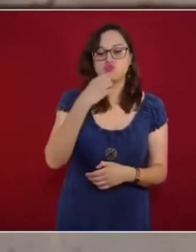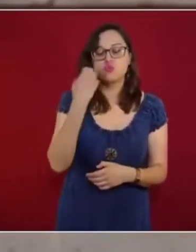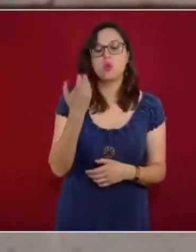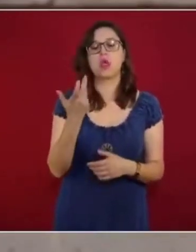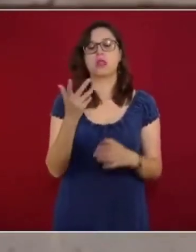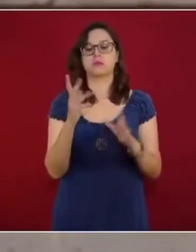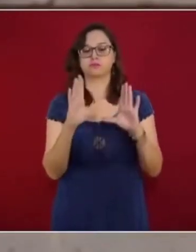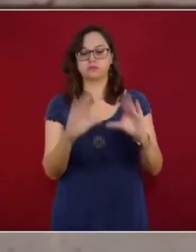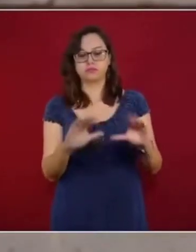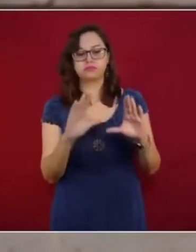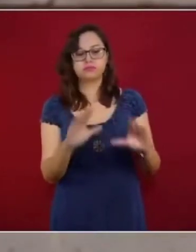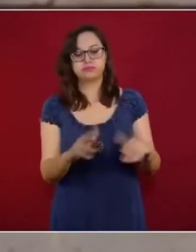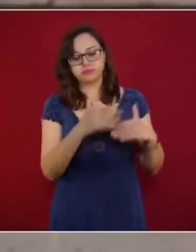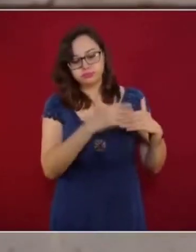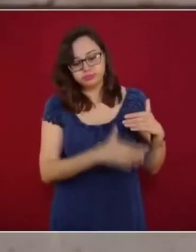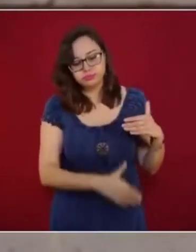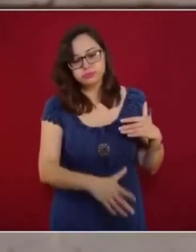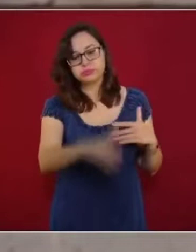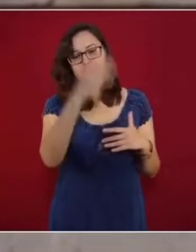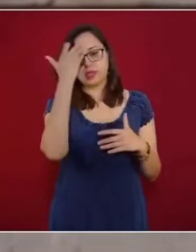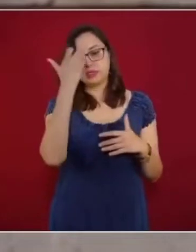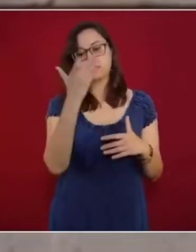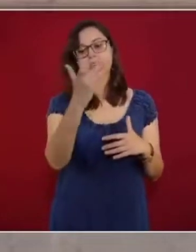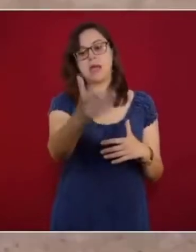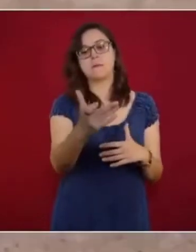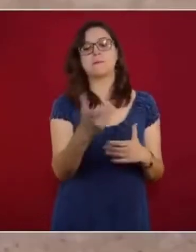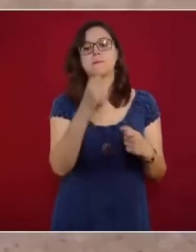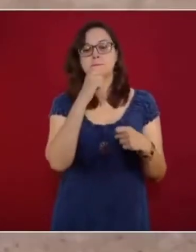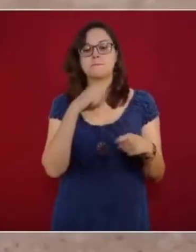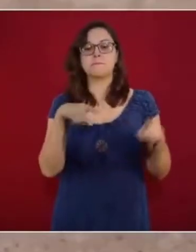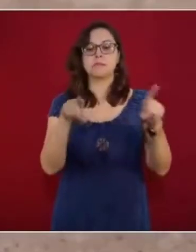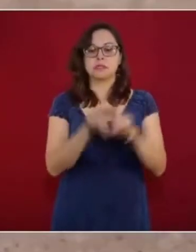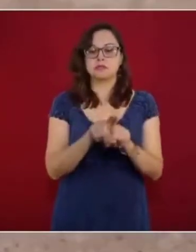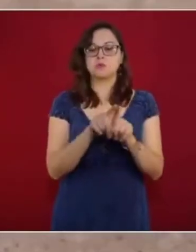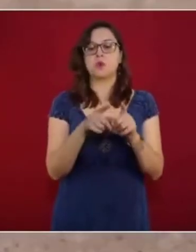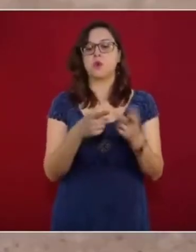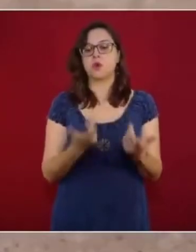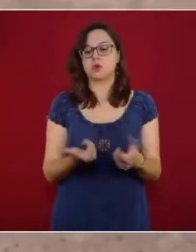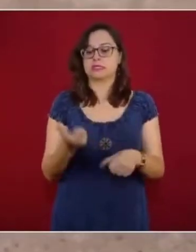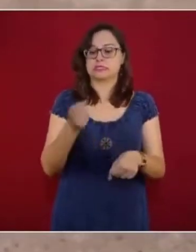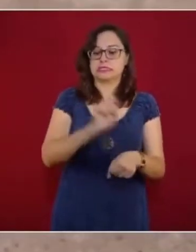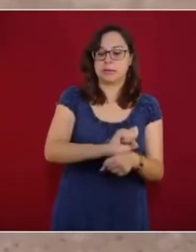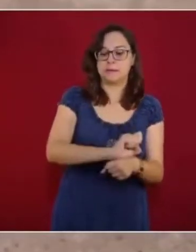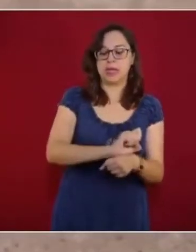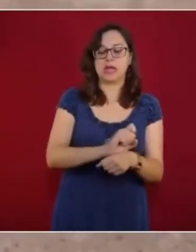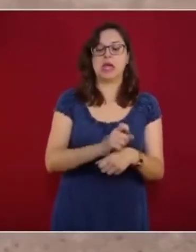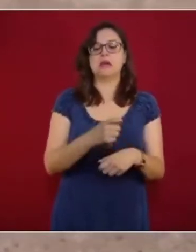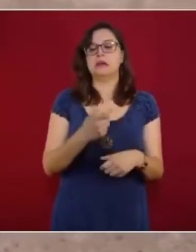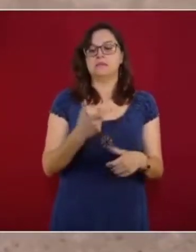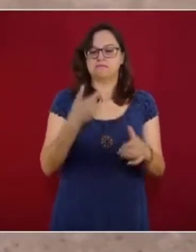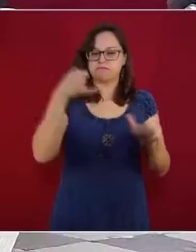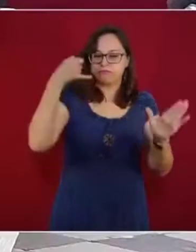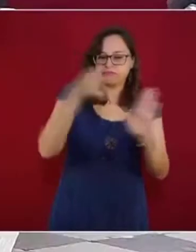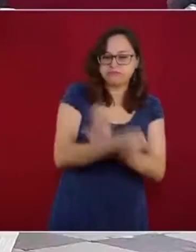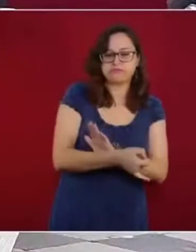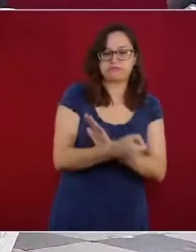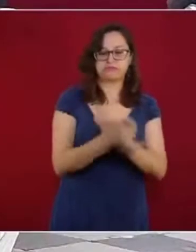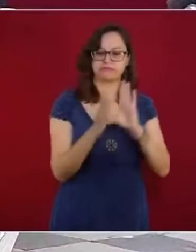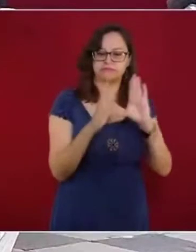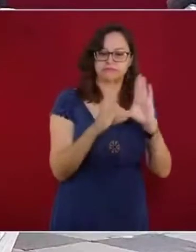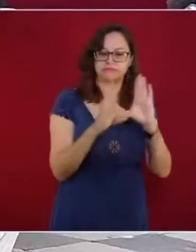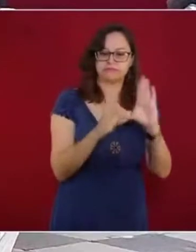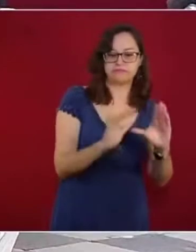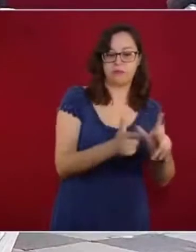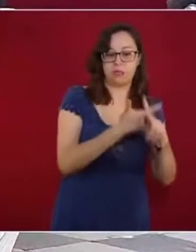escolar, a lo largo del ciclo escolar, así como en semanas intensivas a mitad y al final del ciclo. Adicionalmente, se